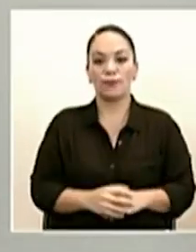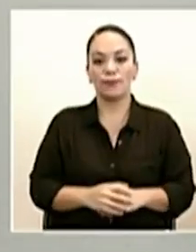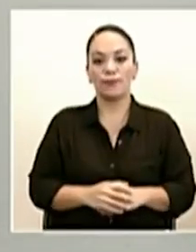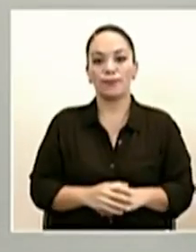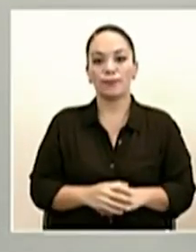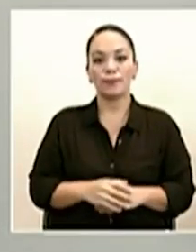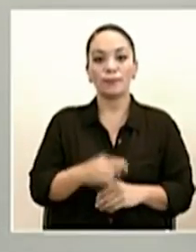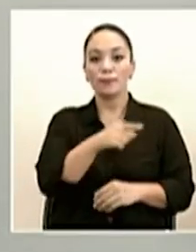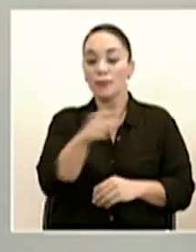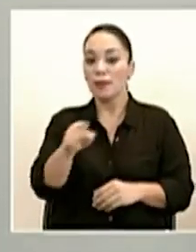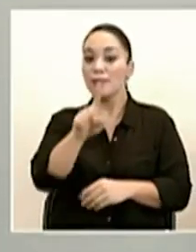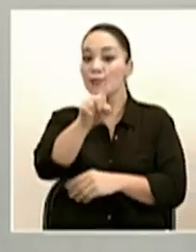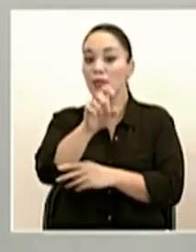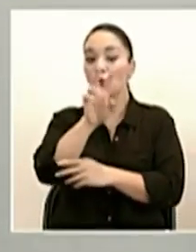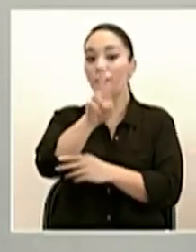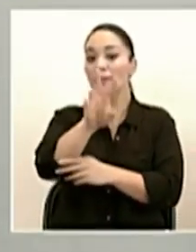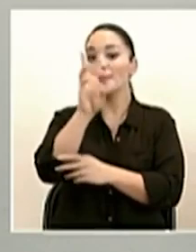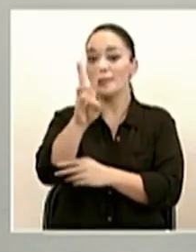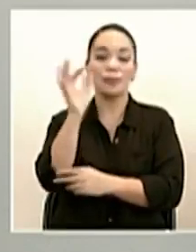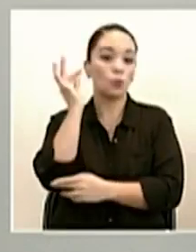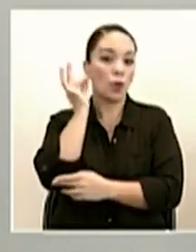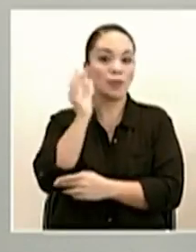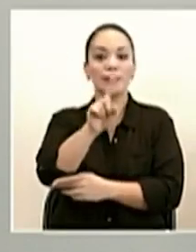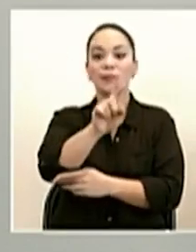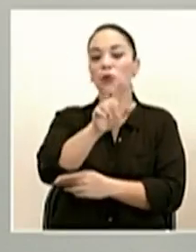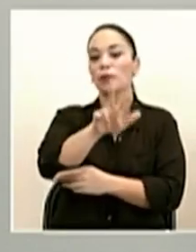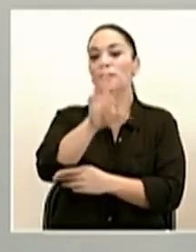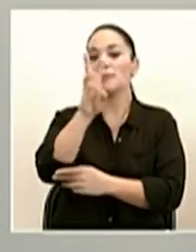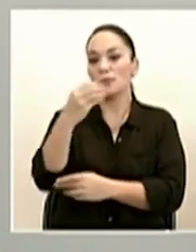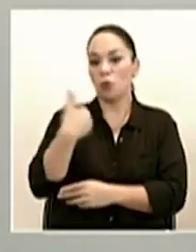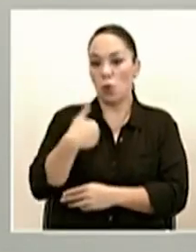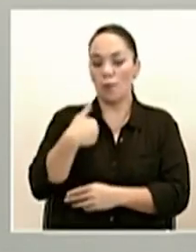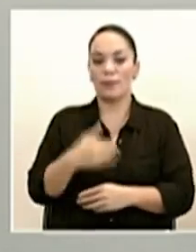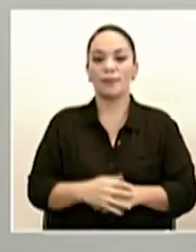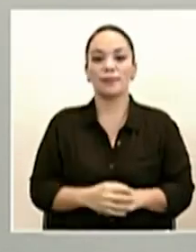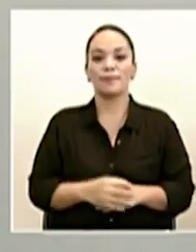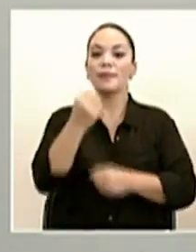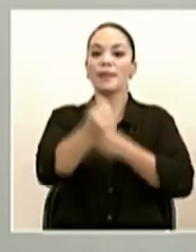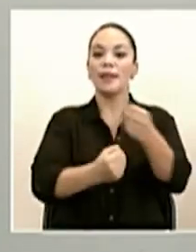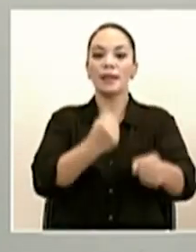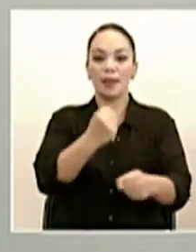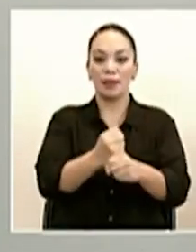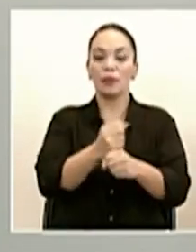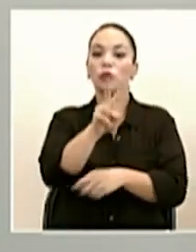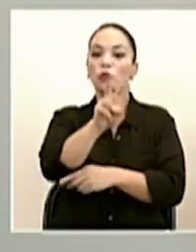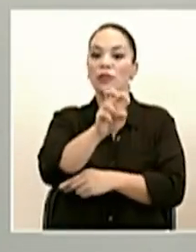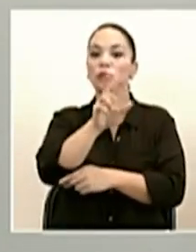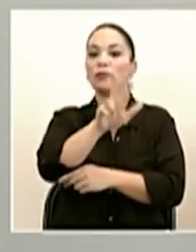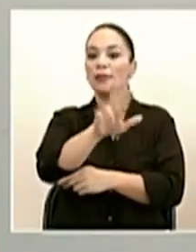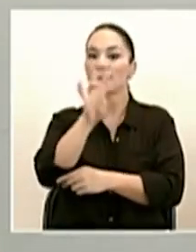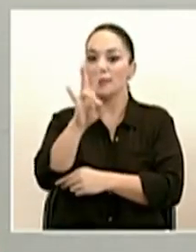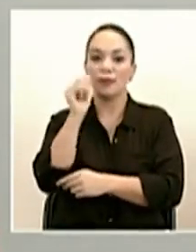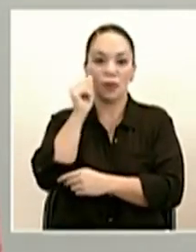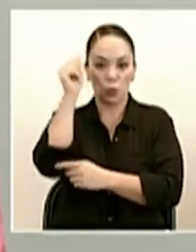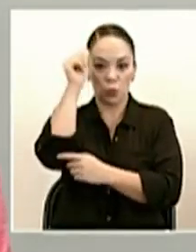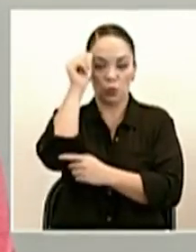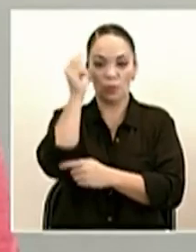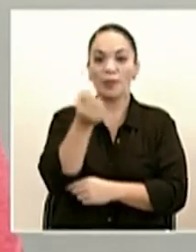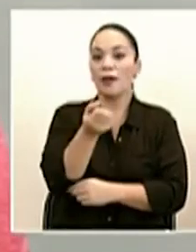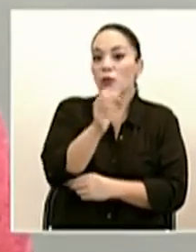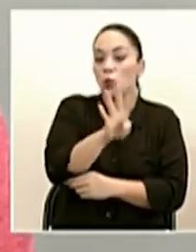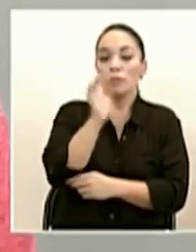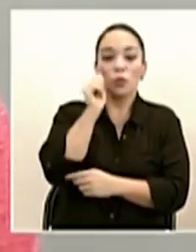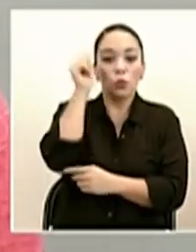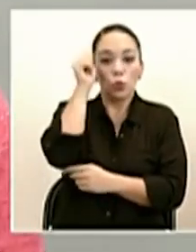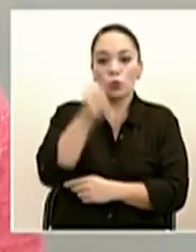cuales 126 son mujeres y 136 hombres. Por edad tenemos 237 adultos, 14